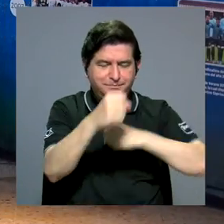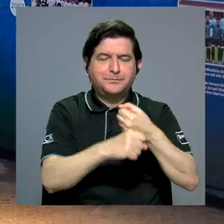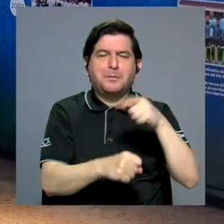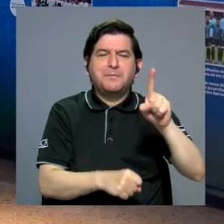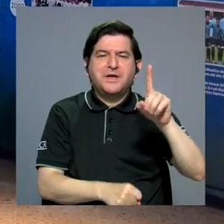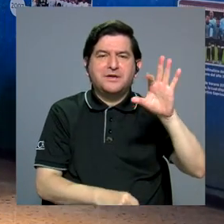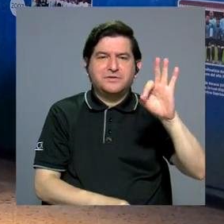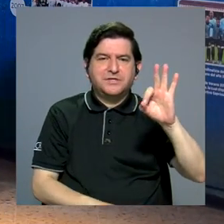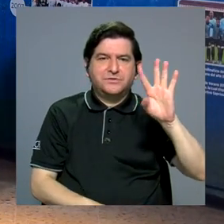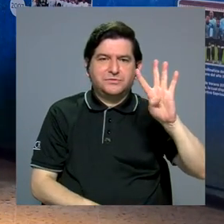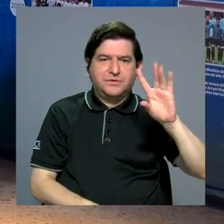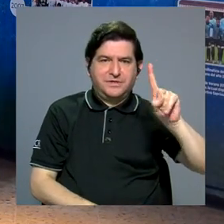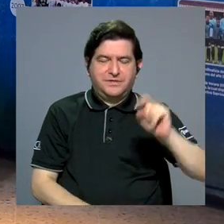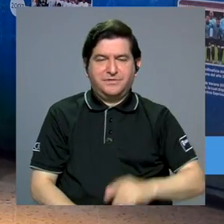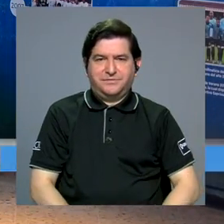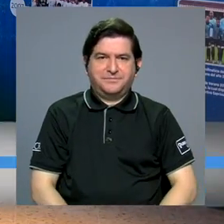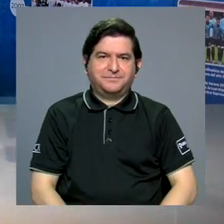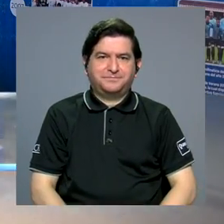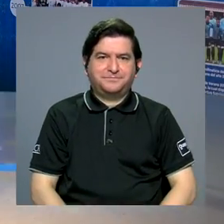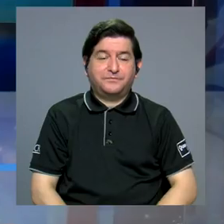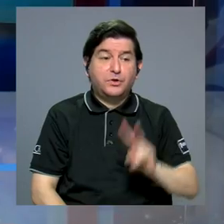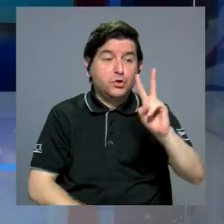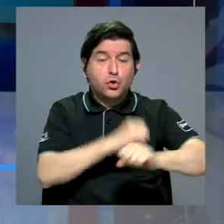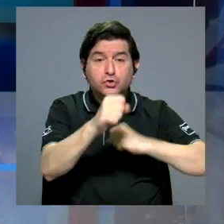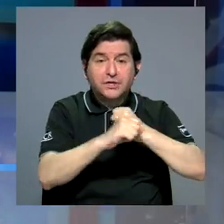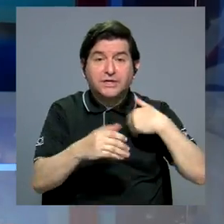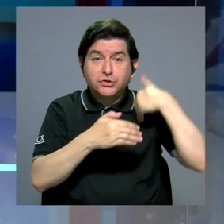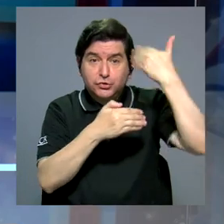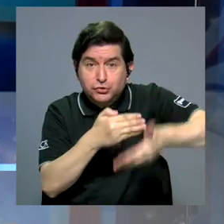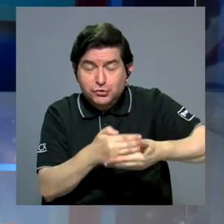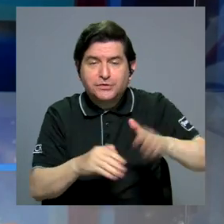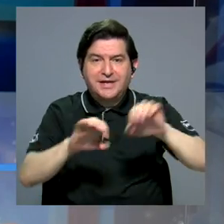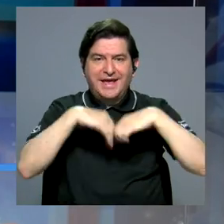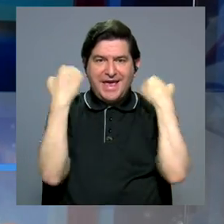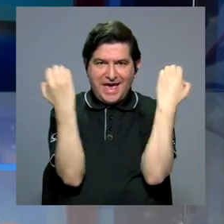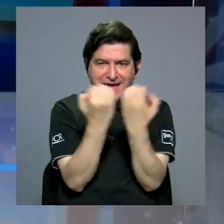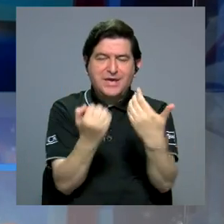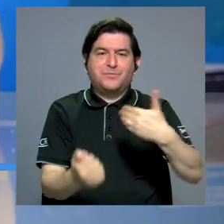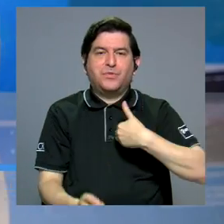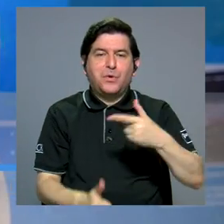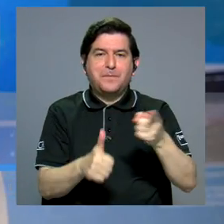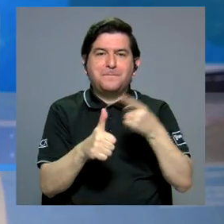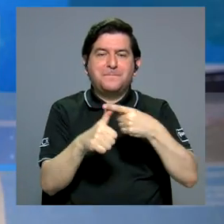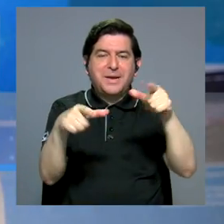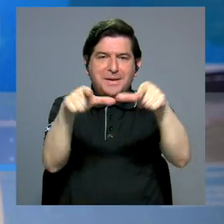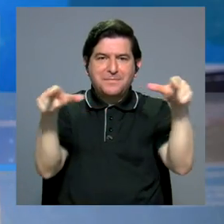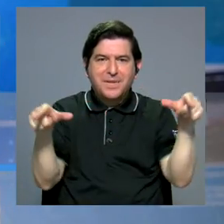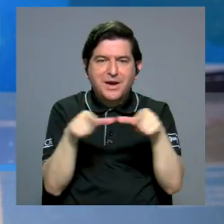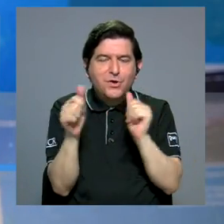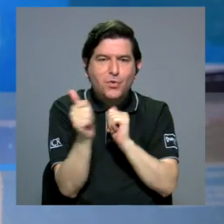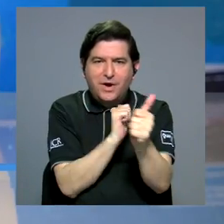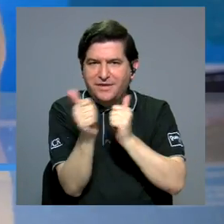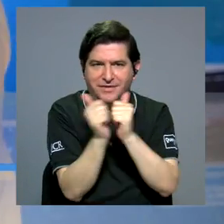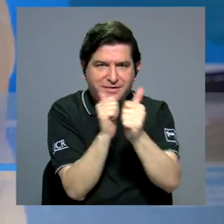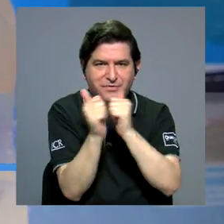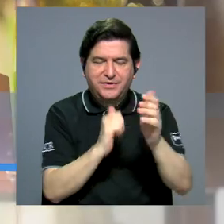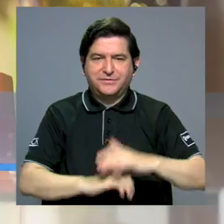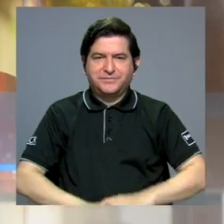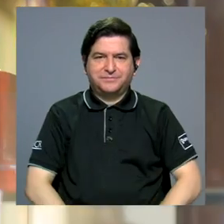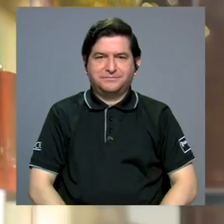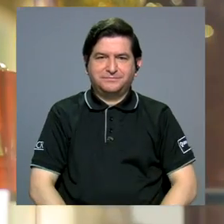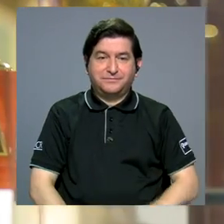1941, y dos años después, el equipo obtuvo el primer lugar del campeonato.